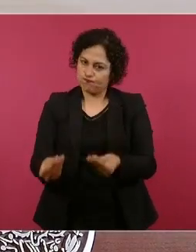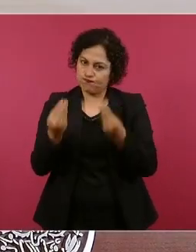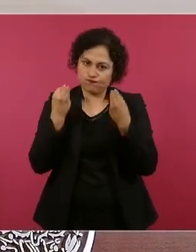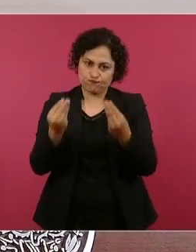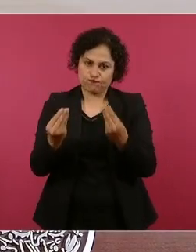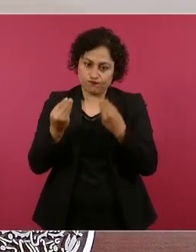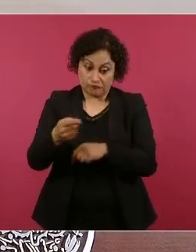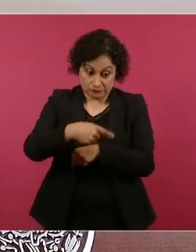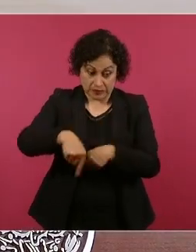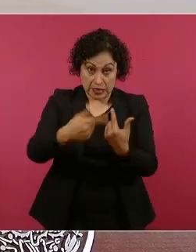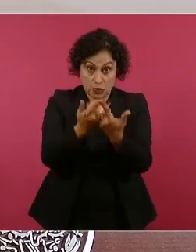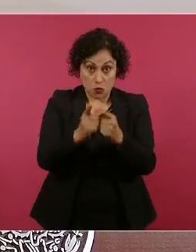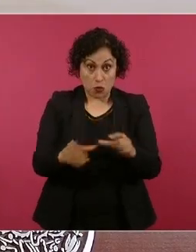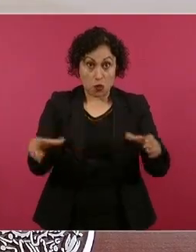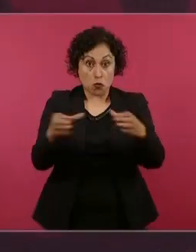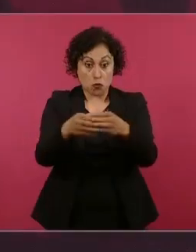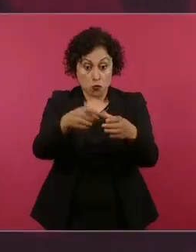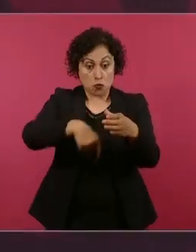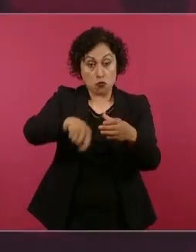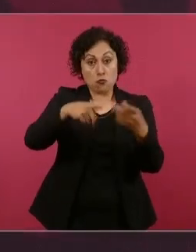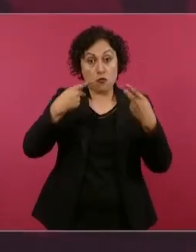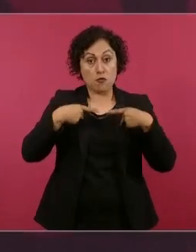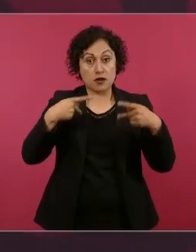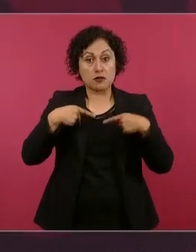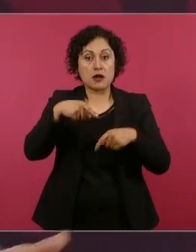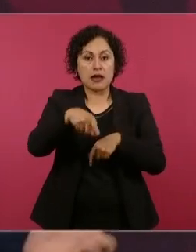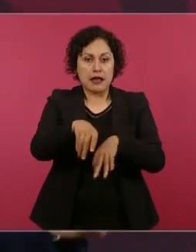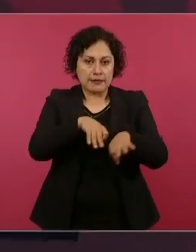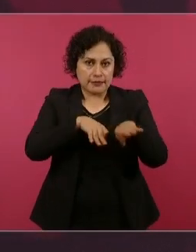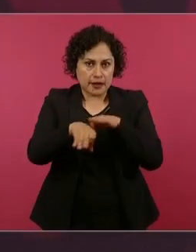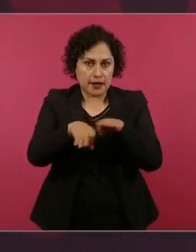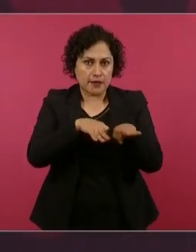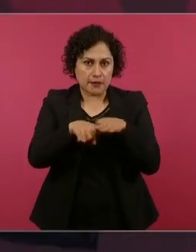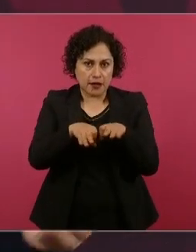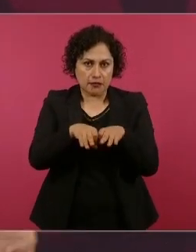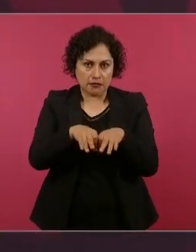sin cobrar y